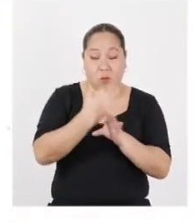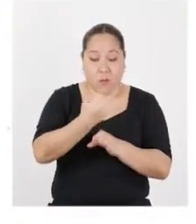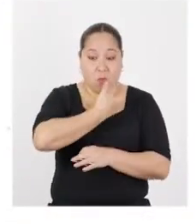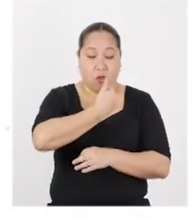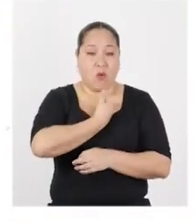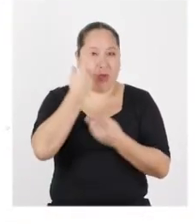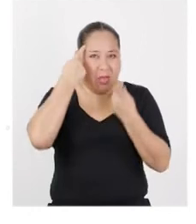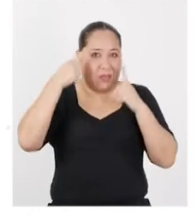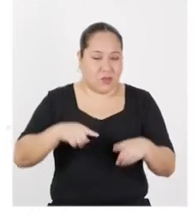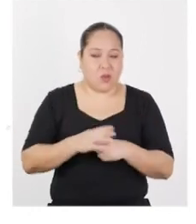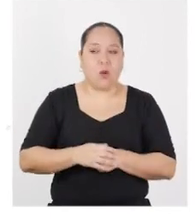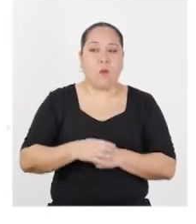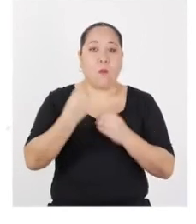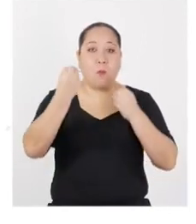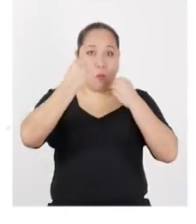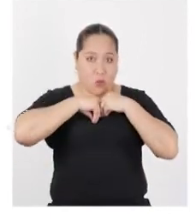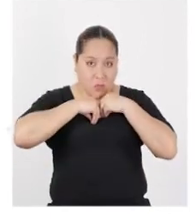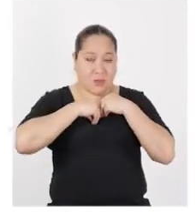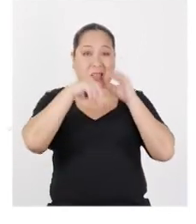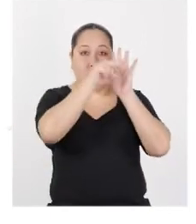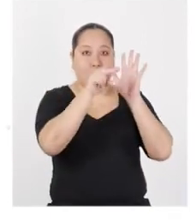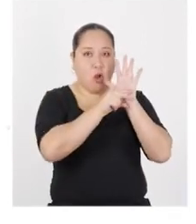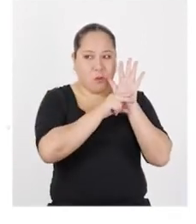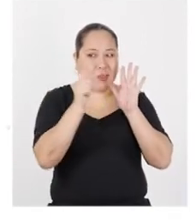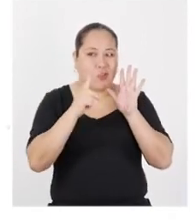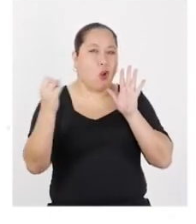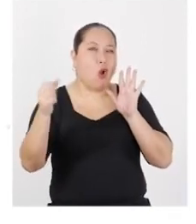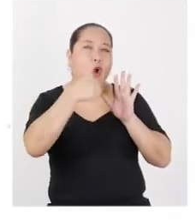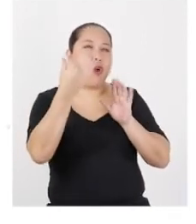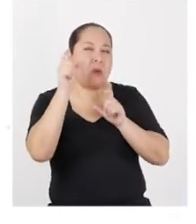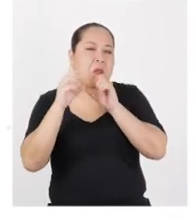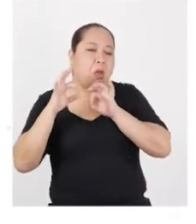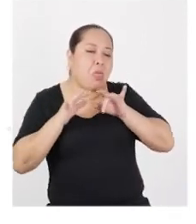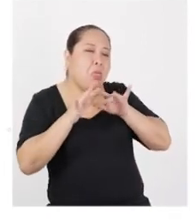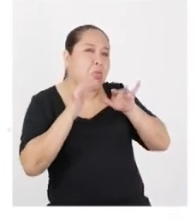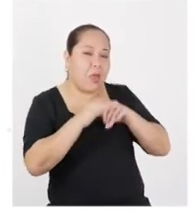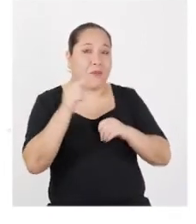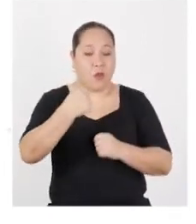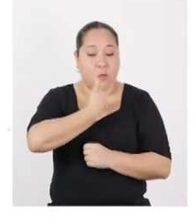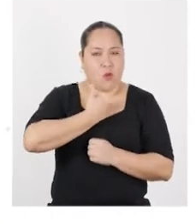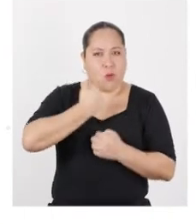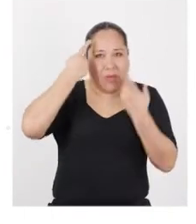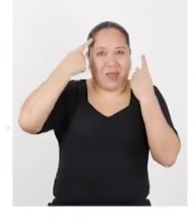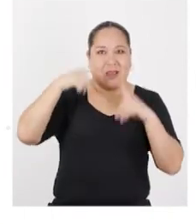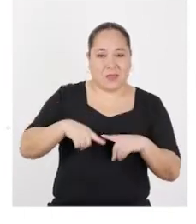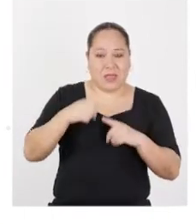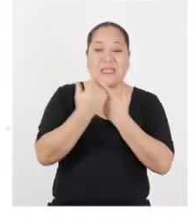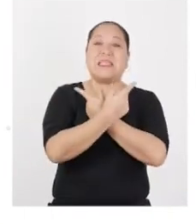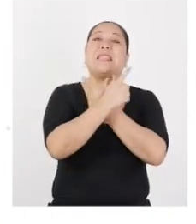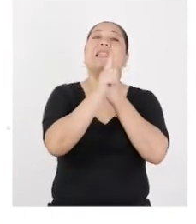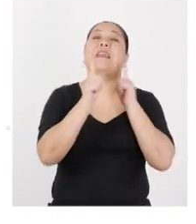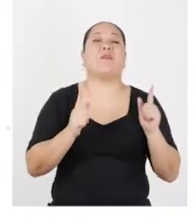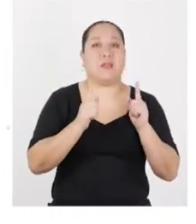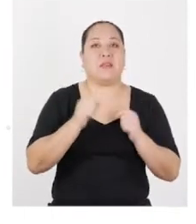capacidad de plantearse normas a uno mismo sin la influencia de presiones externas. La autonomía permite la toma de decisiones